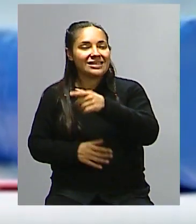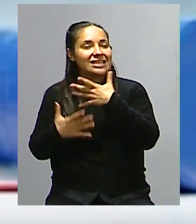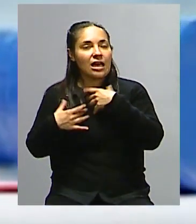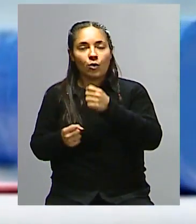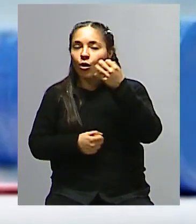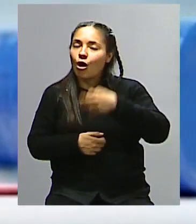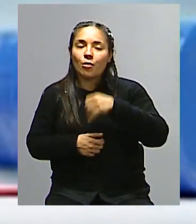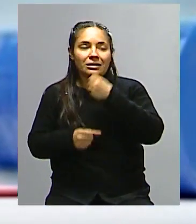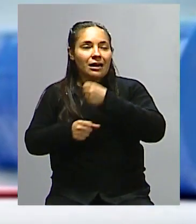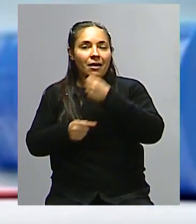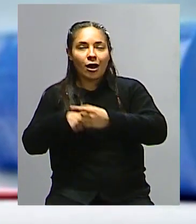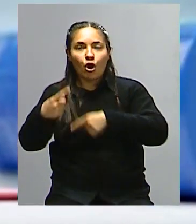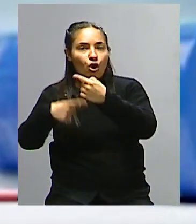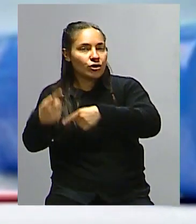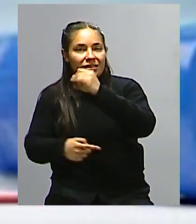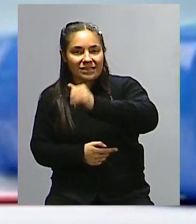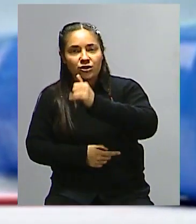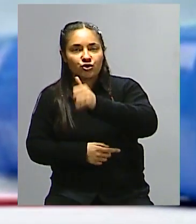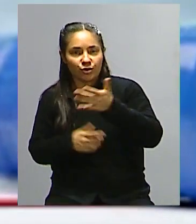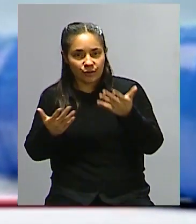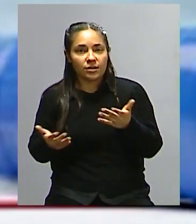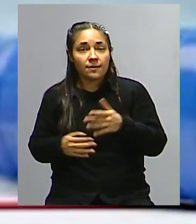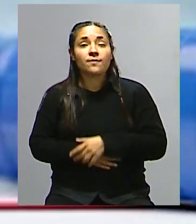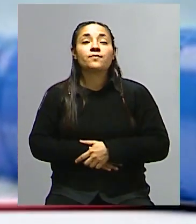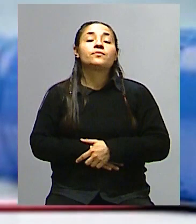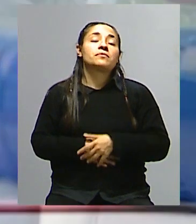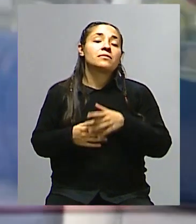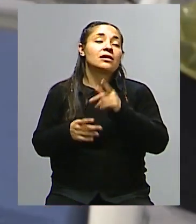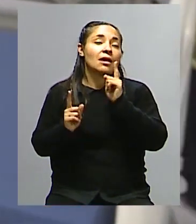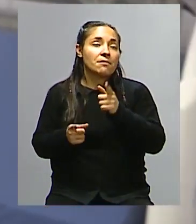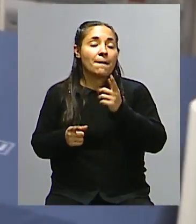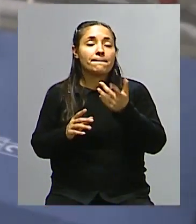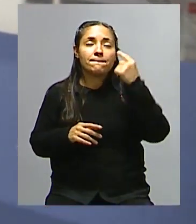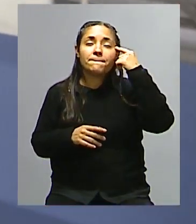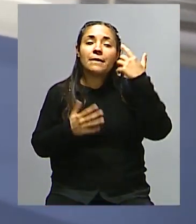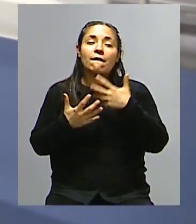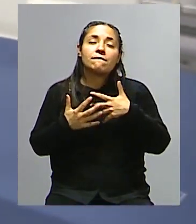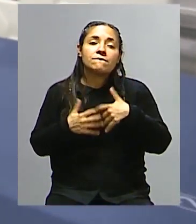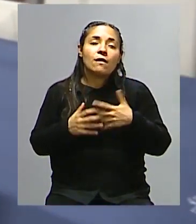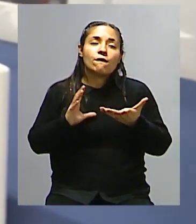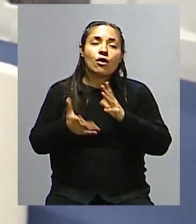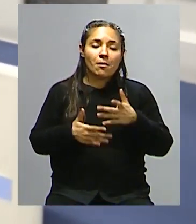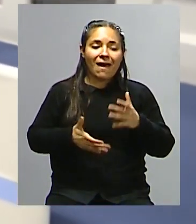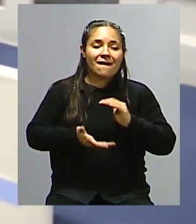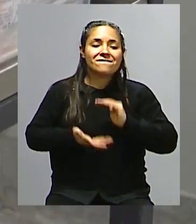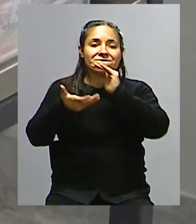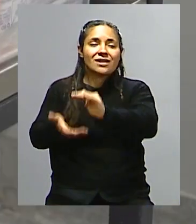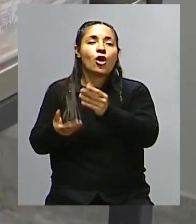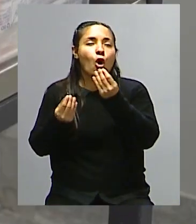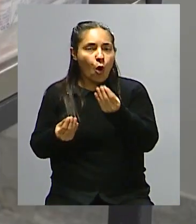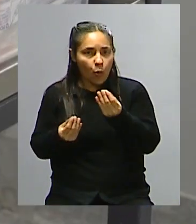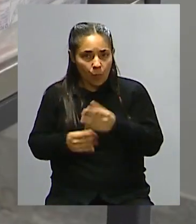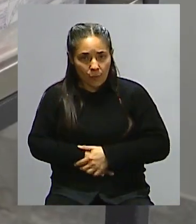seguir trabajando y en realidad buscando cómo financiar estos sistemas. Son los grandes desafíos que